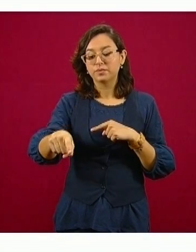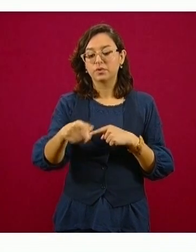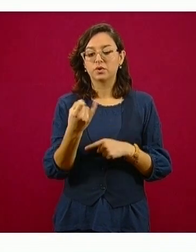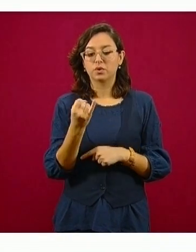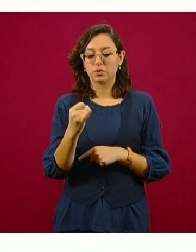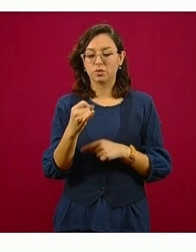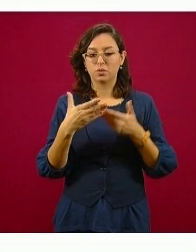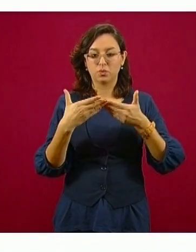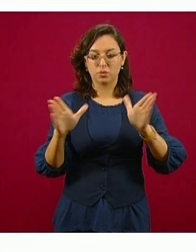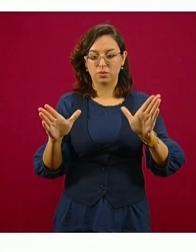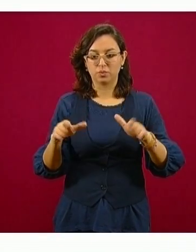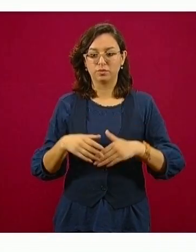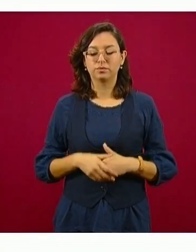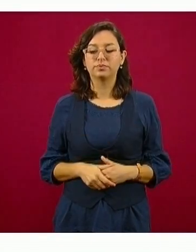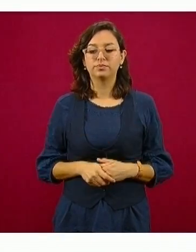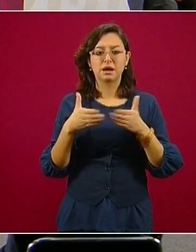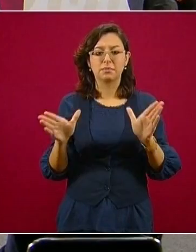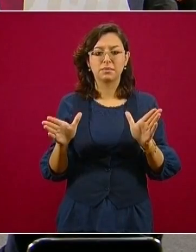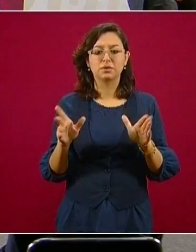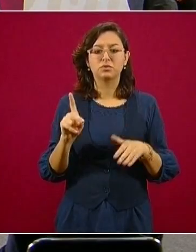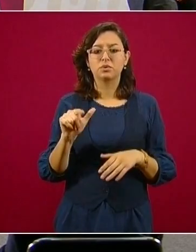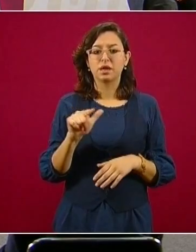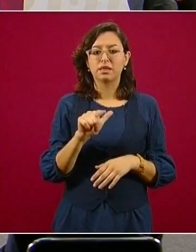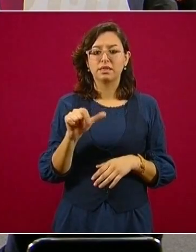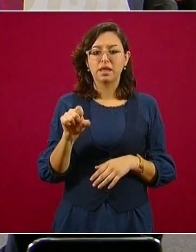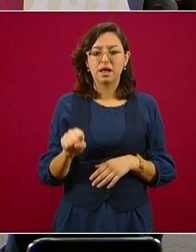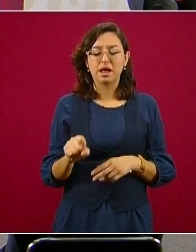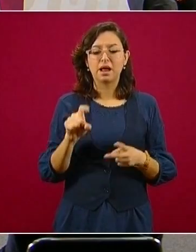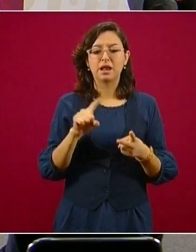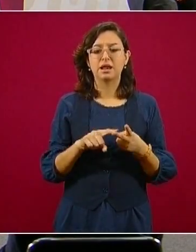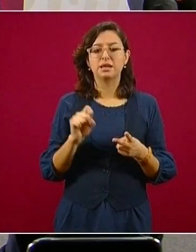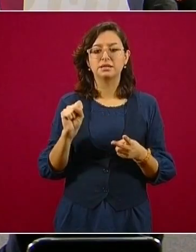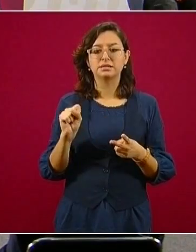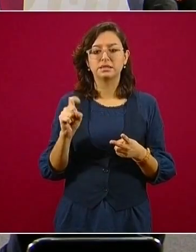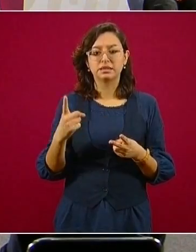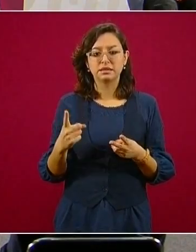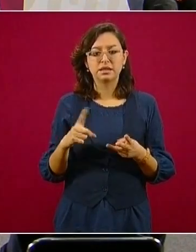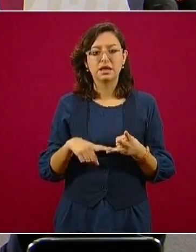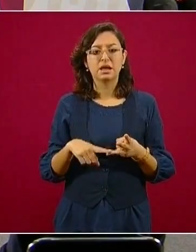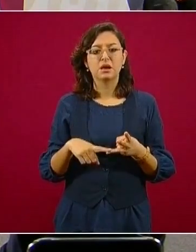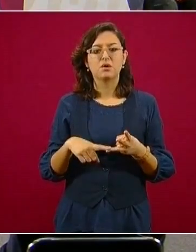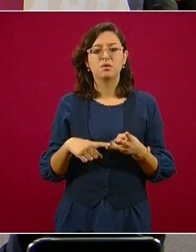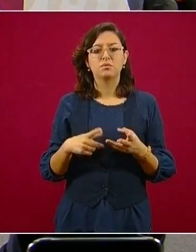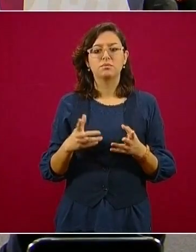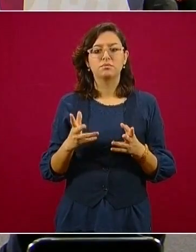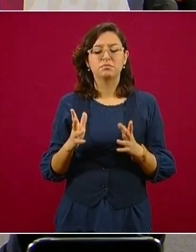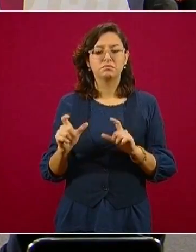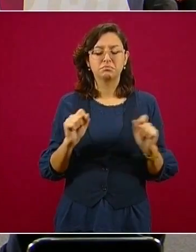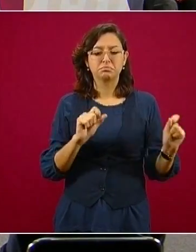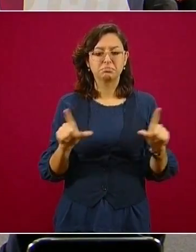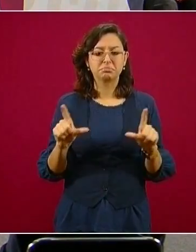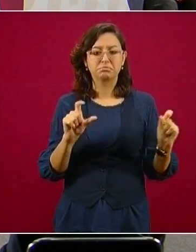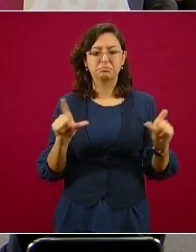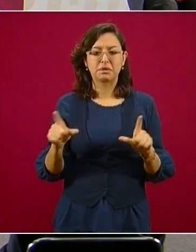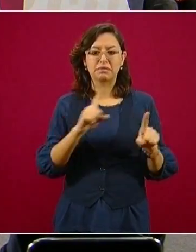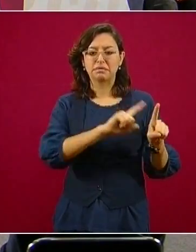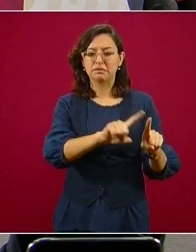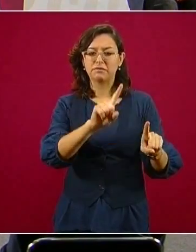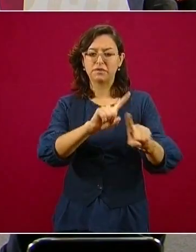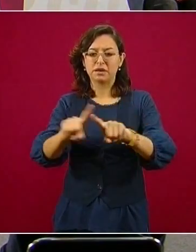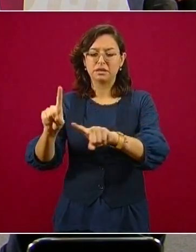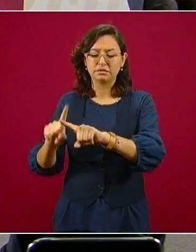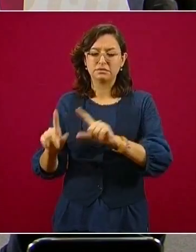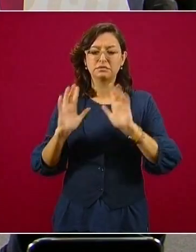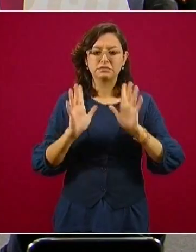125, respectivamente. Ebrarca Seubón indicó además que los consulados en Estados Unidos se mantienen